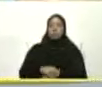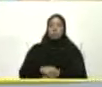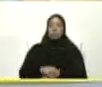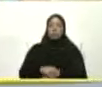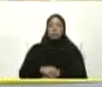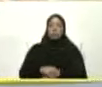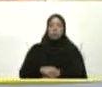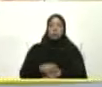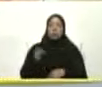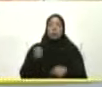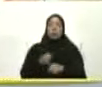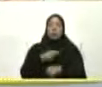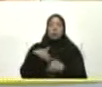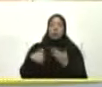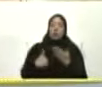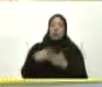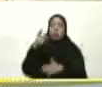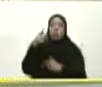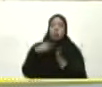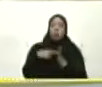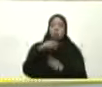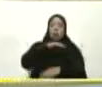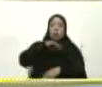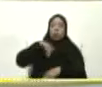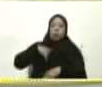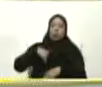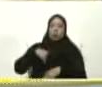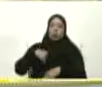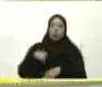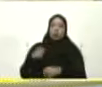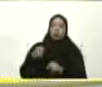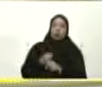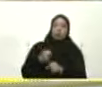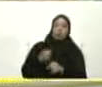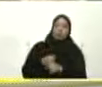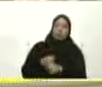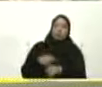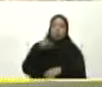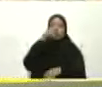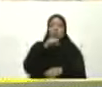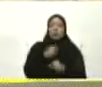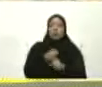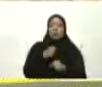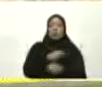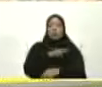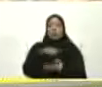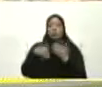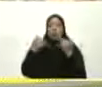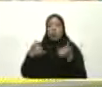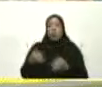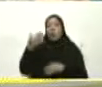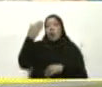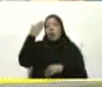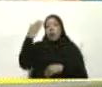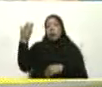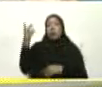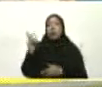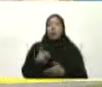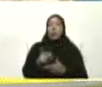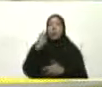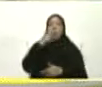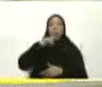agresado Miles de profesionales En las diferentes áreas Salud Odontología